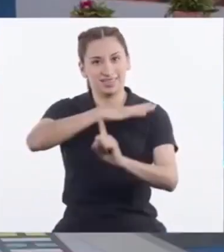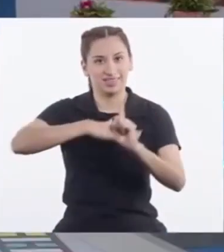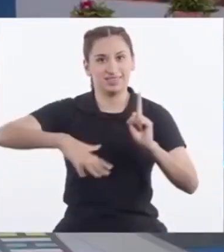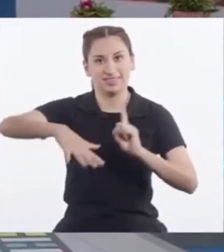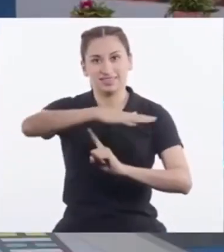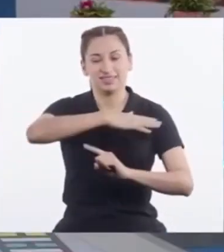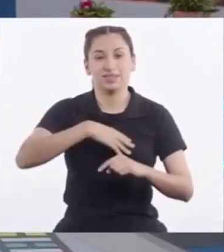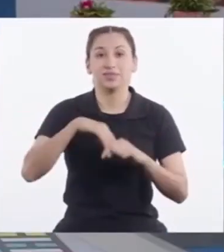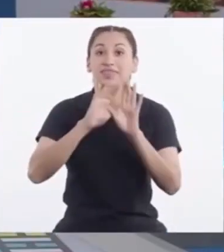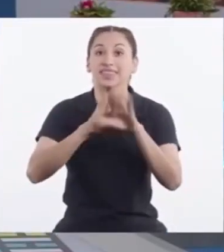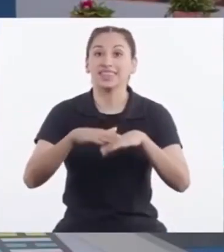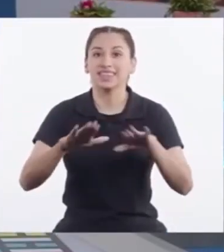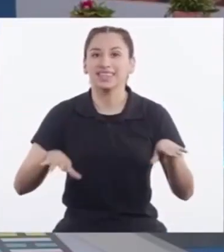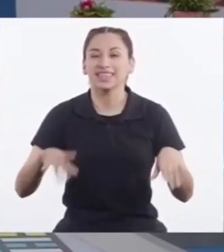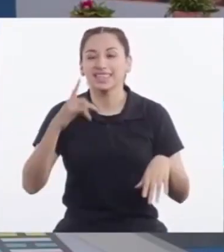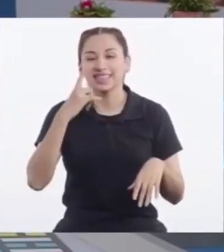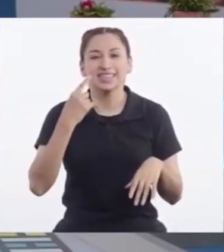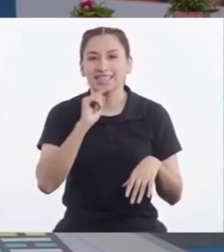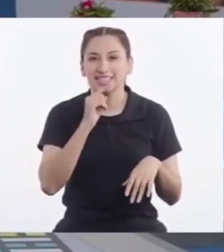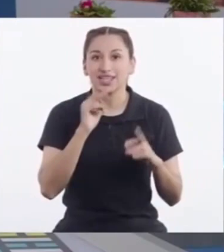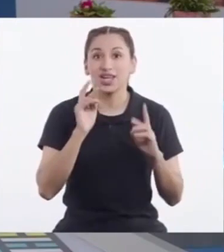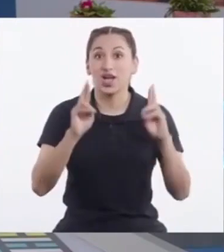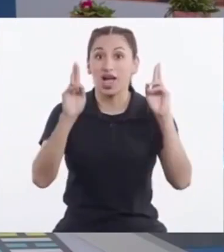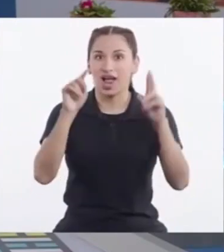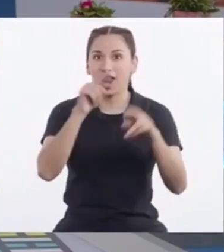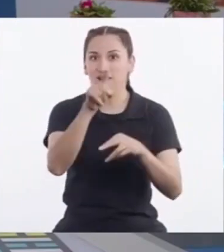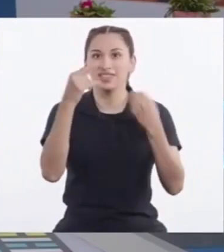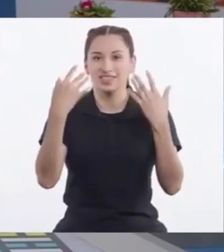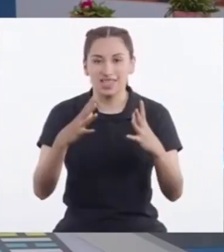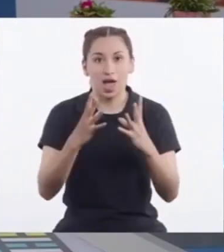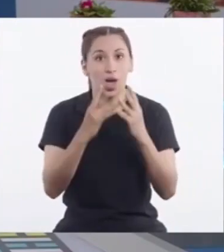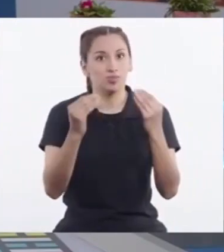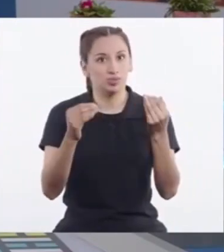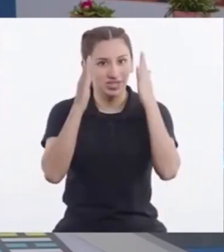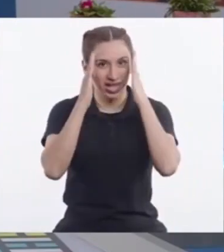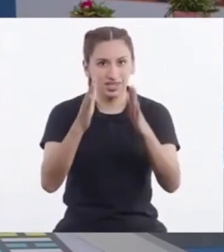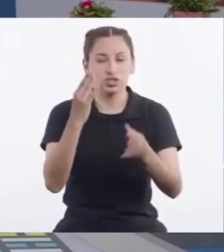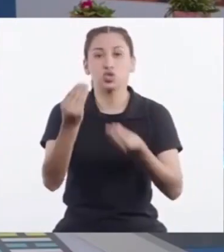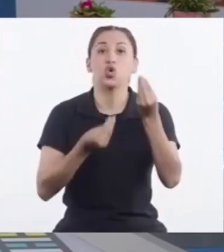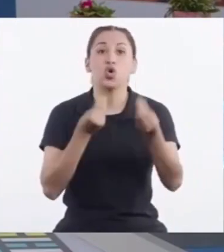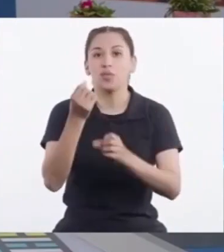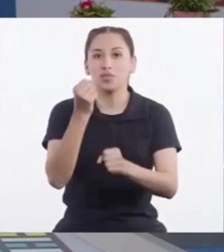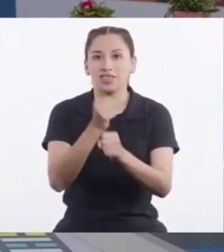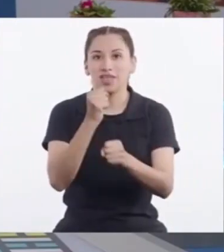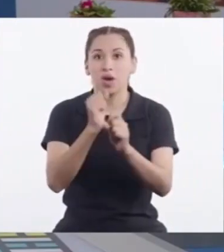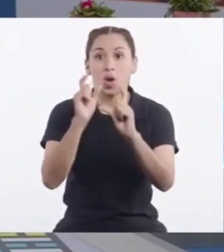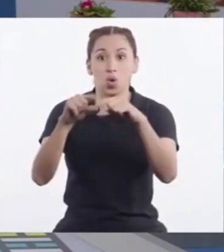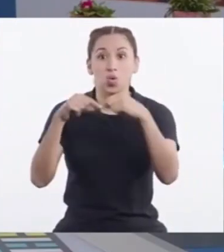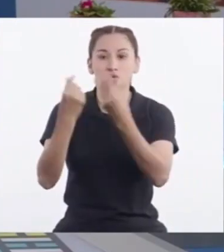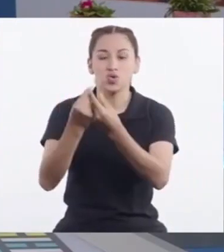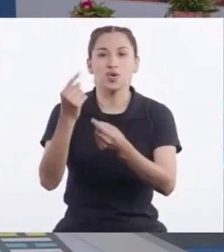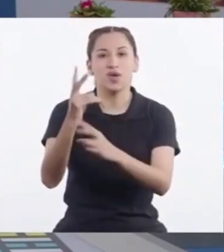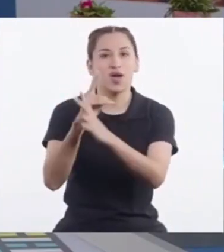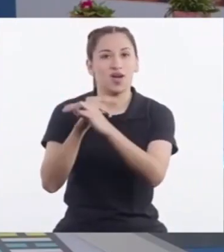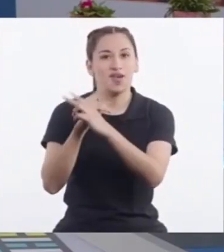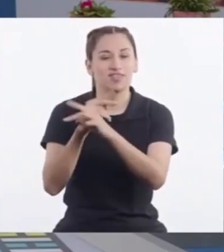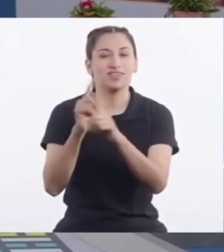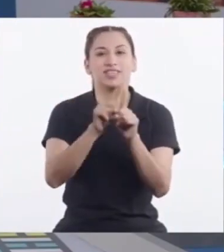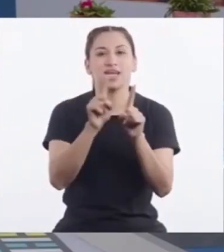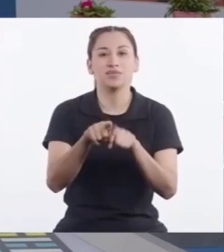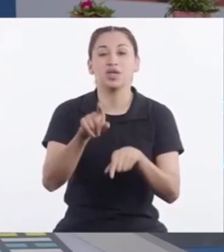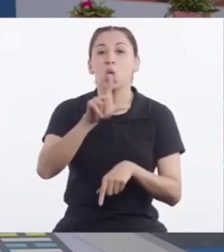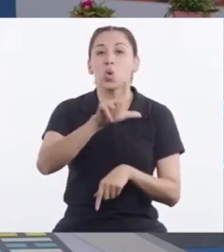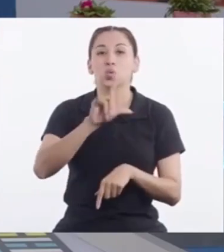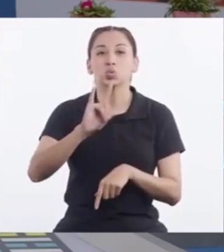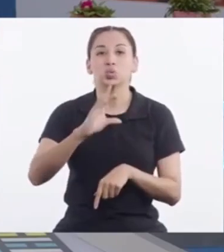Niñas y niños Espero que hayan prestado Atención De cómo trabajaron En equipo Valentín